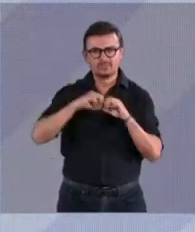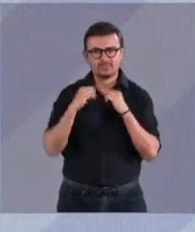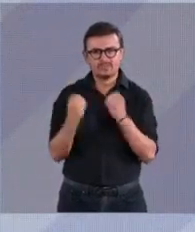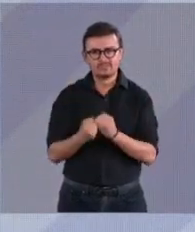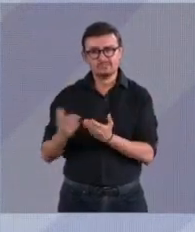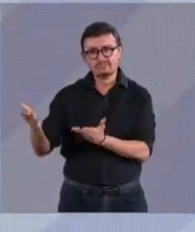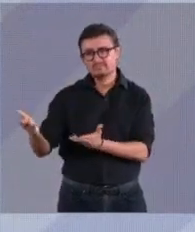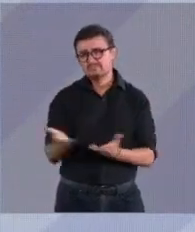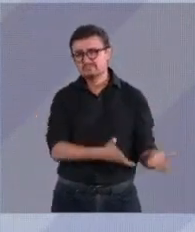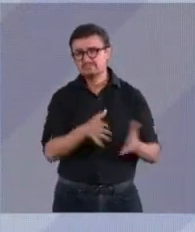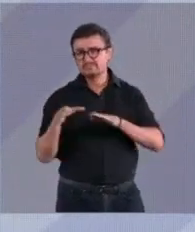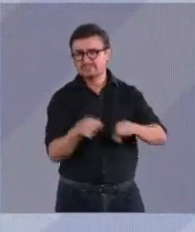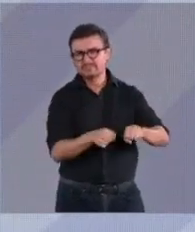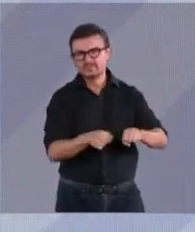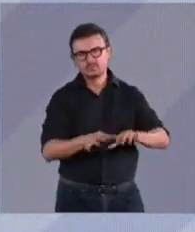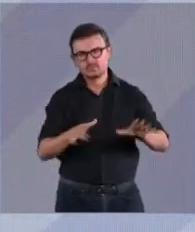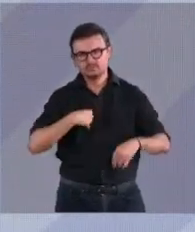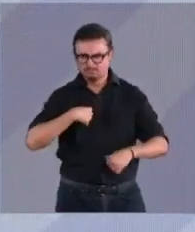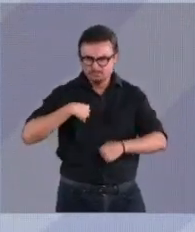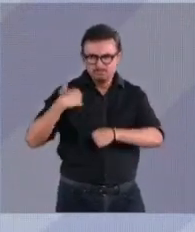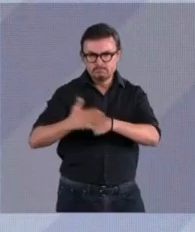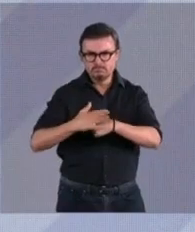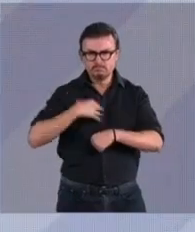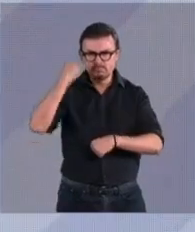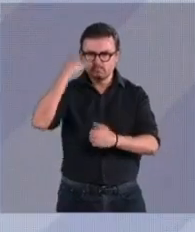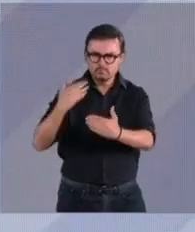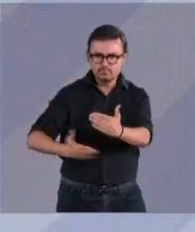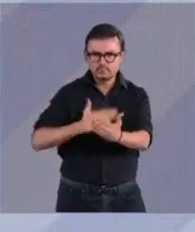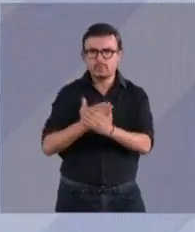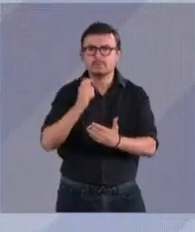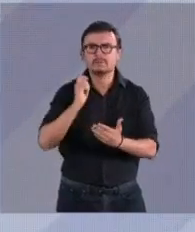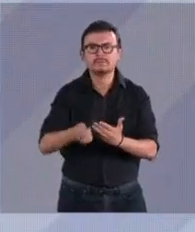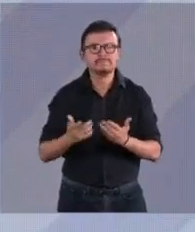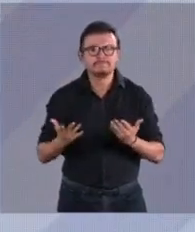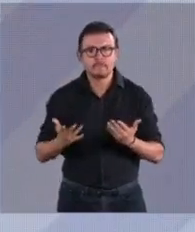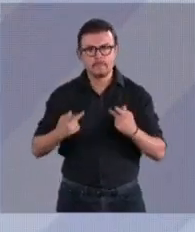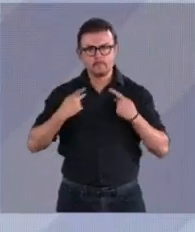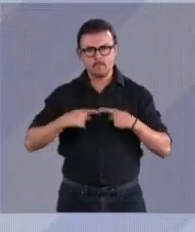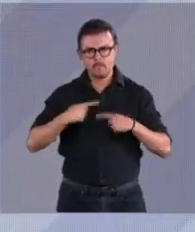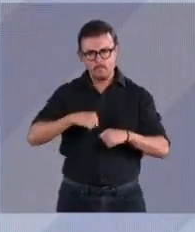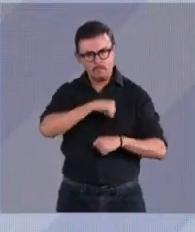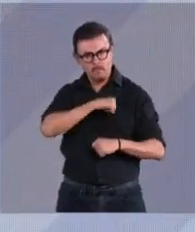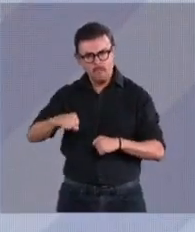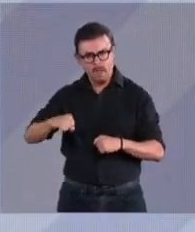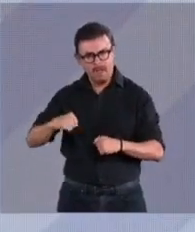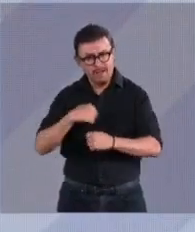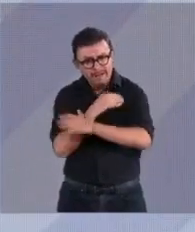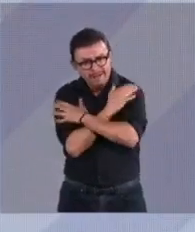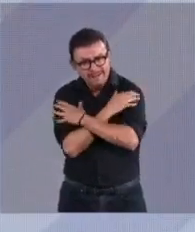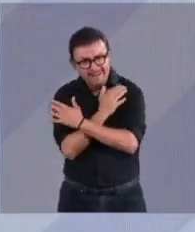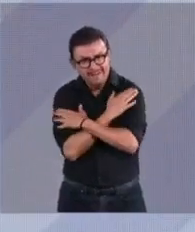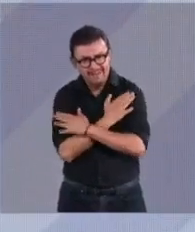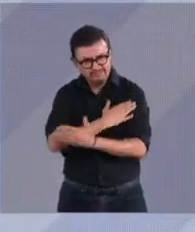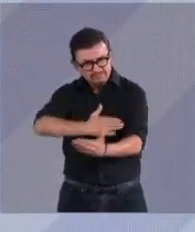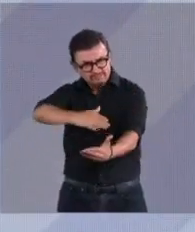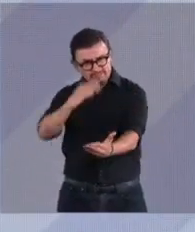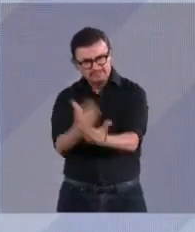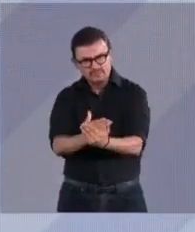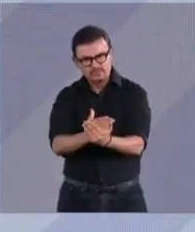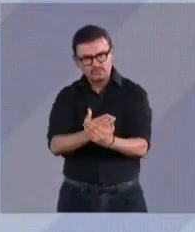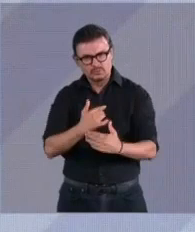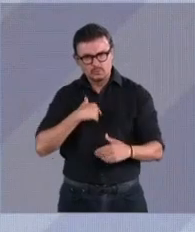propongo una nueva estrategia de seguridad. Se acabaron los abrazos a los delincuentes. La Guardia Nacional